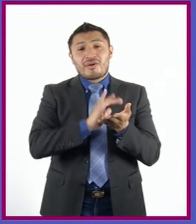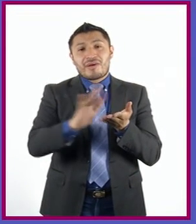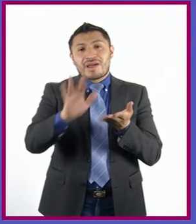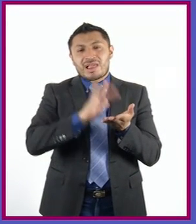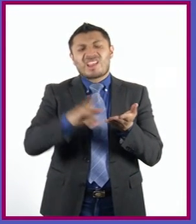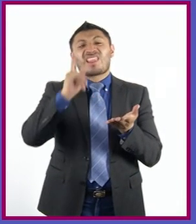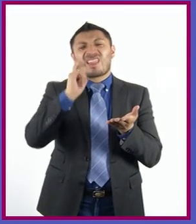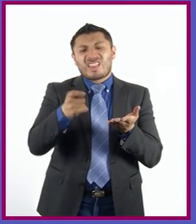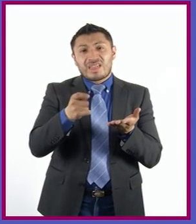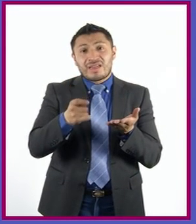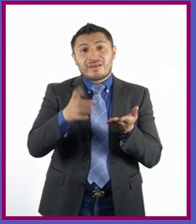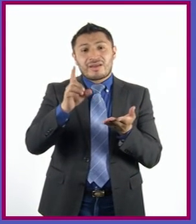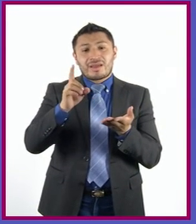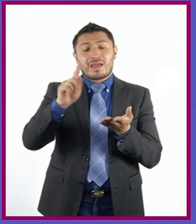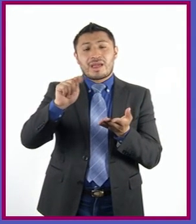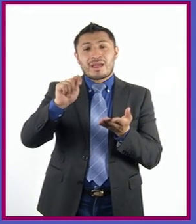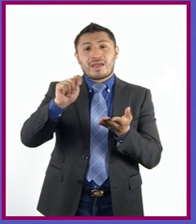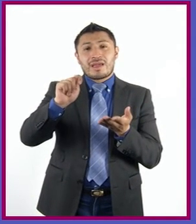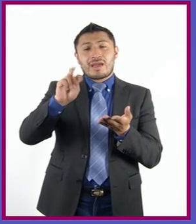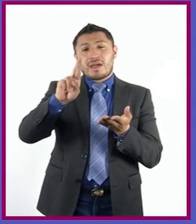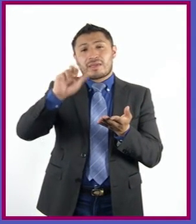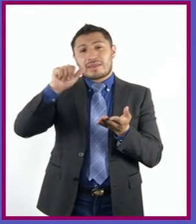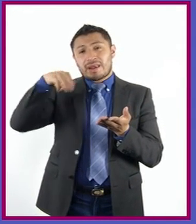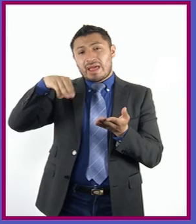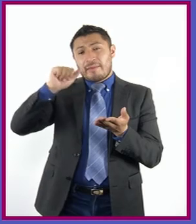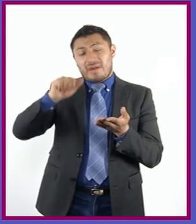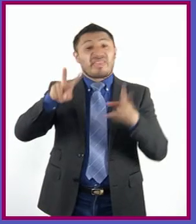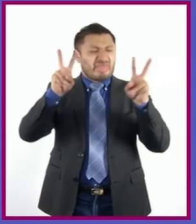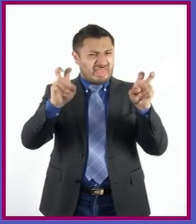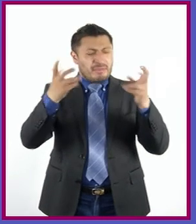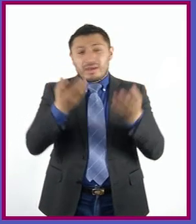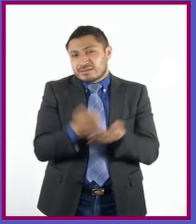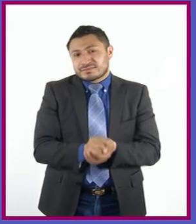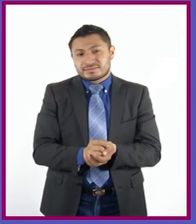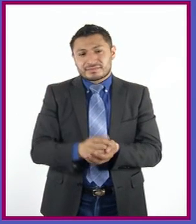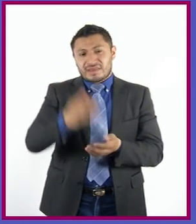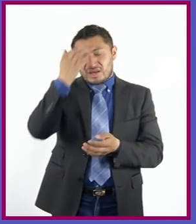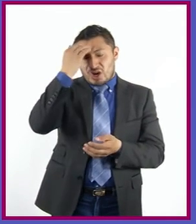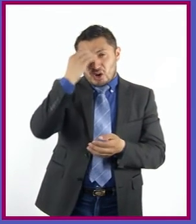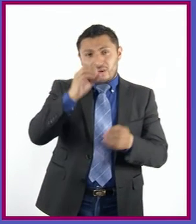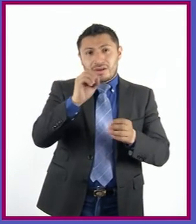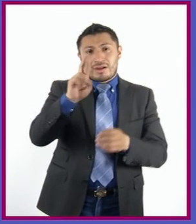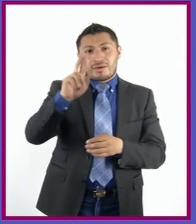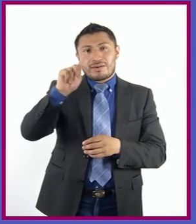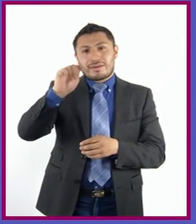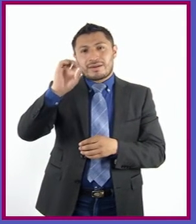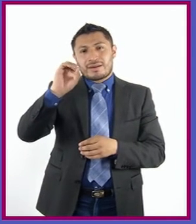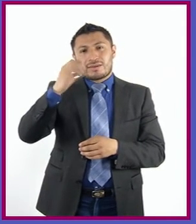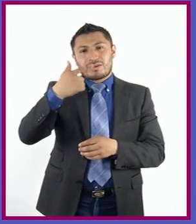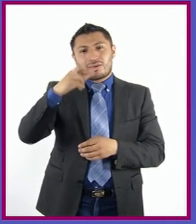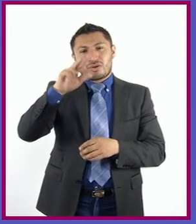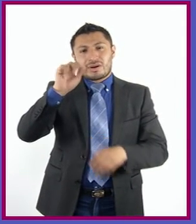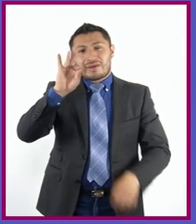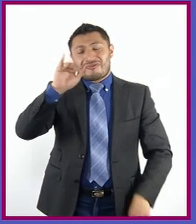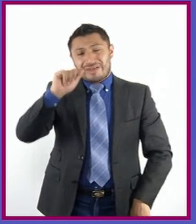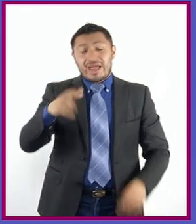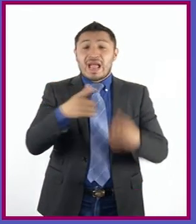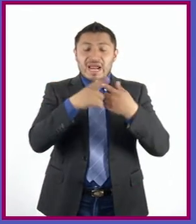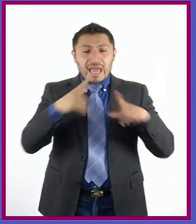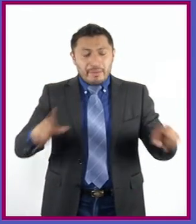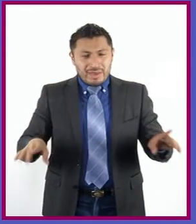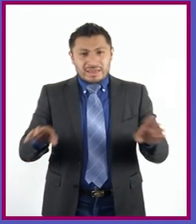es decir, la trama principal. Conocimiento de los signos de puntuación y gramaticales, tales como